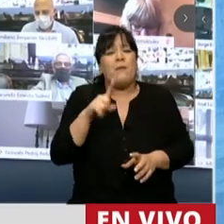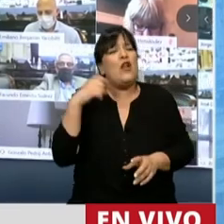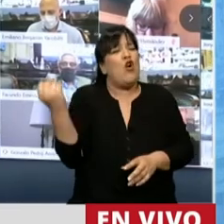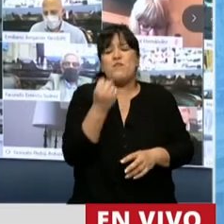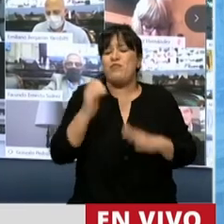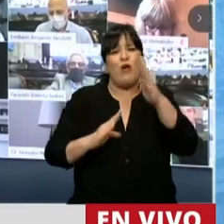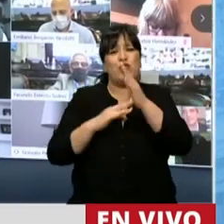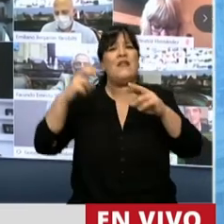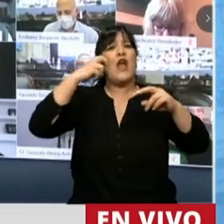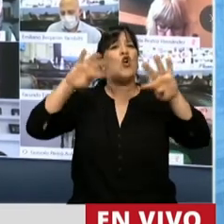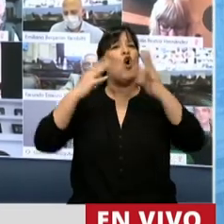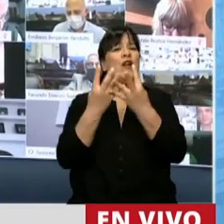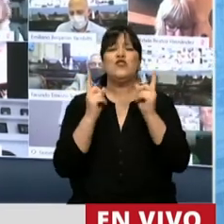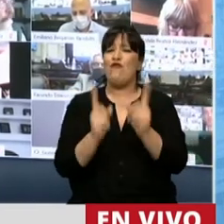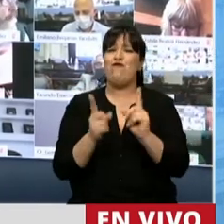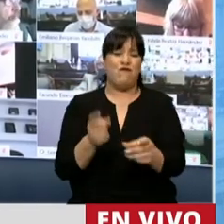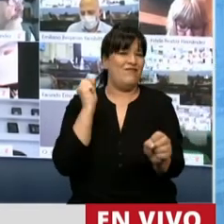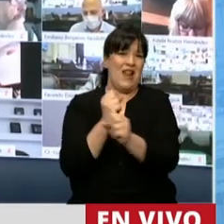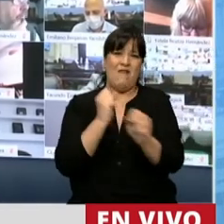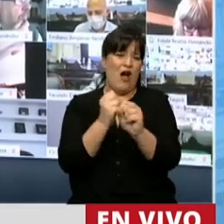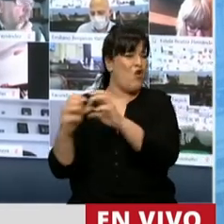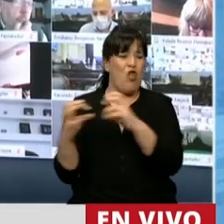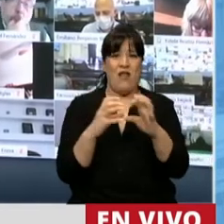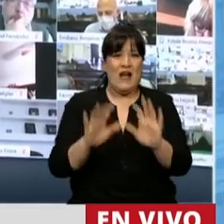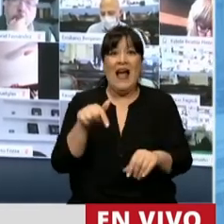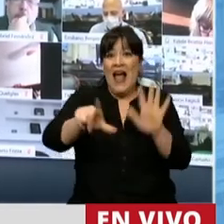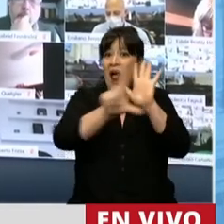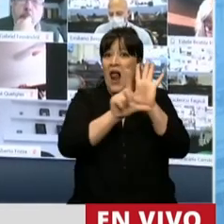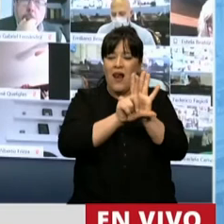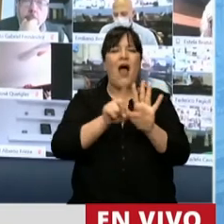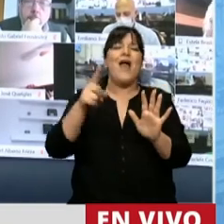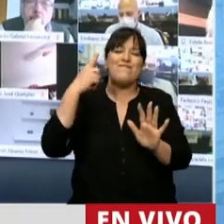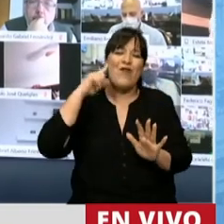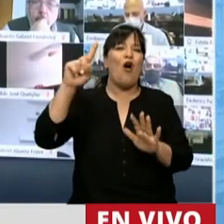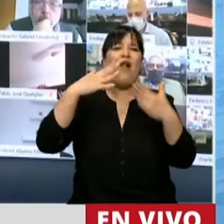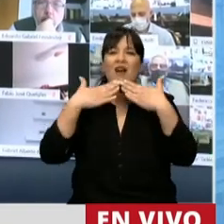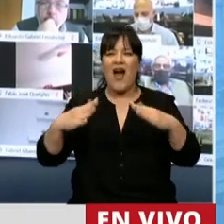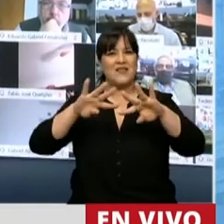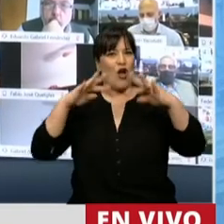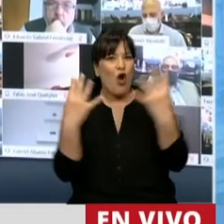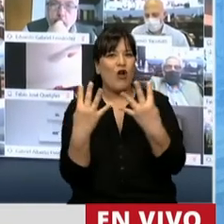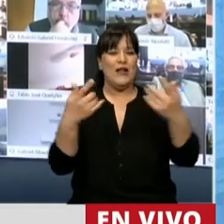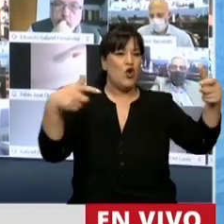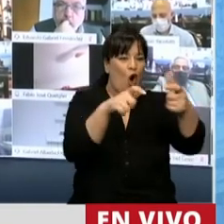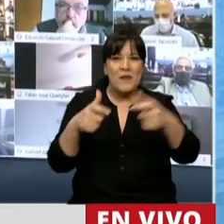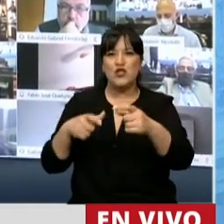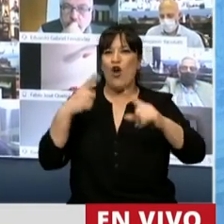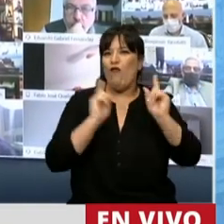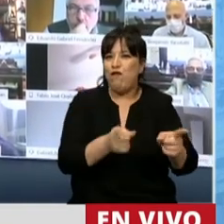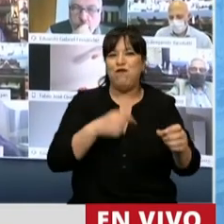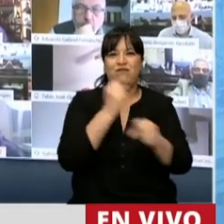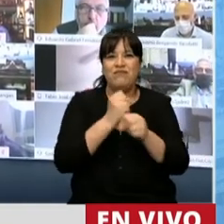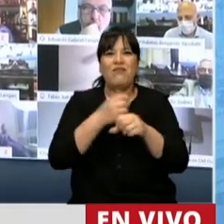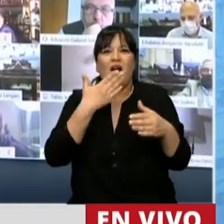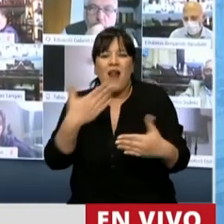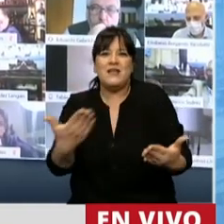mantener el Congreso trabajando. Esta ley es el éxito de este Congreso trabajando, de sus comisiones, de usted, presidente,